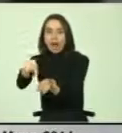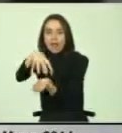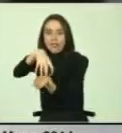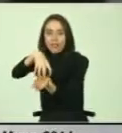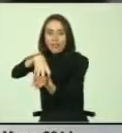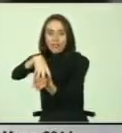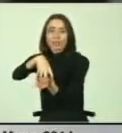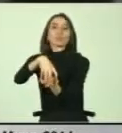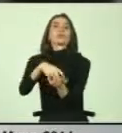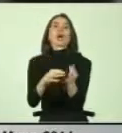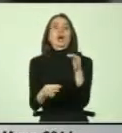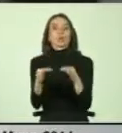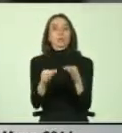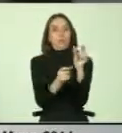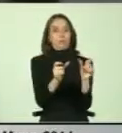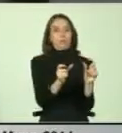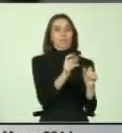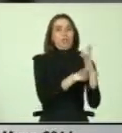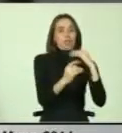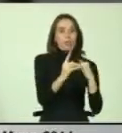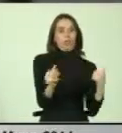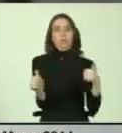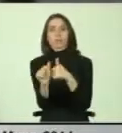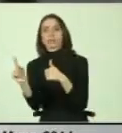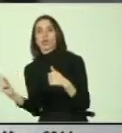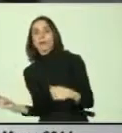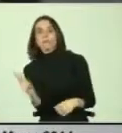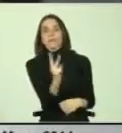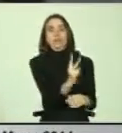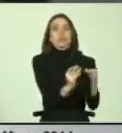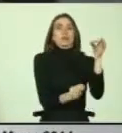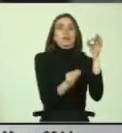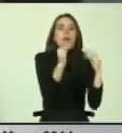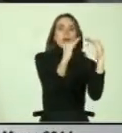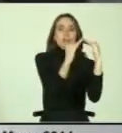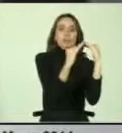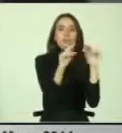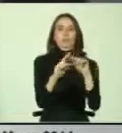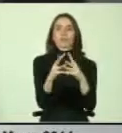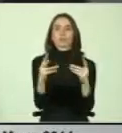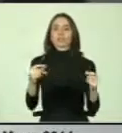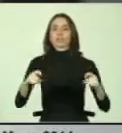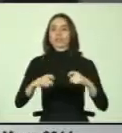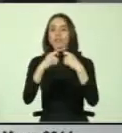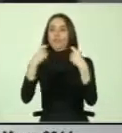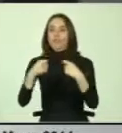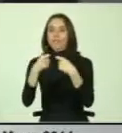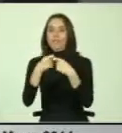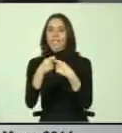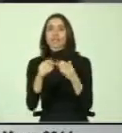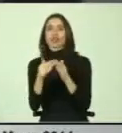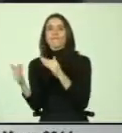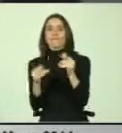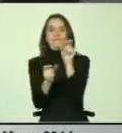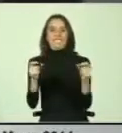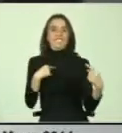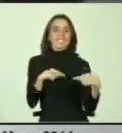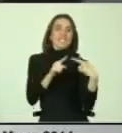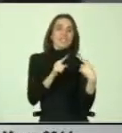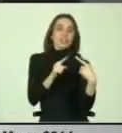personas con discapacidad, que ya no se deban desplazar a los tribunales con el objeto de resolver los conflictos que se susciten entre vecinos, por ejemplo.